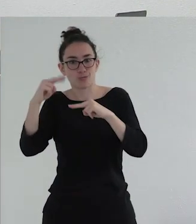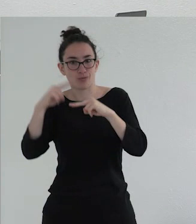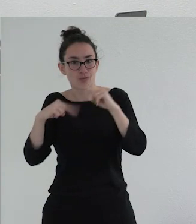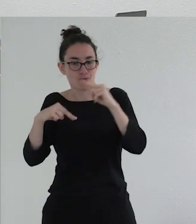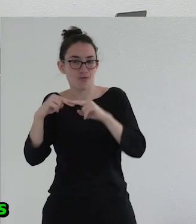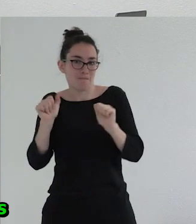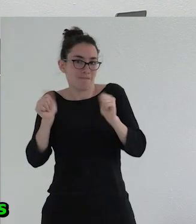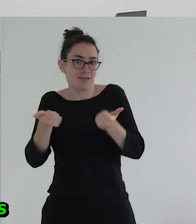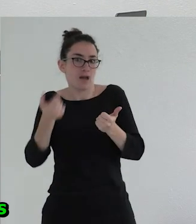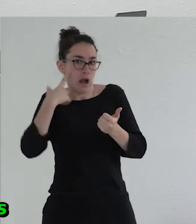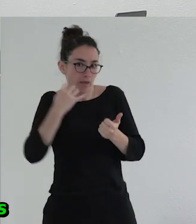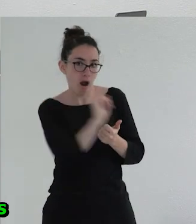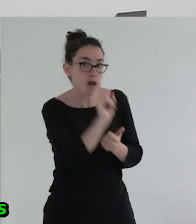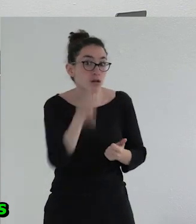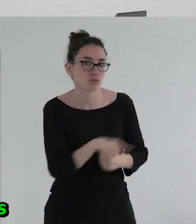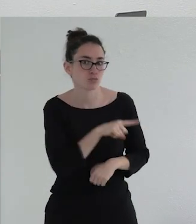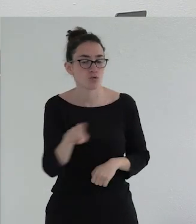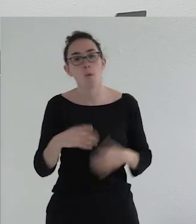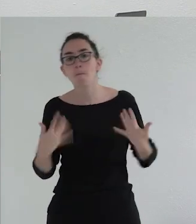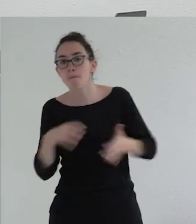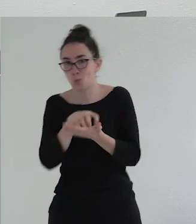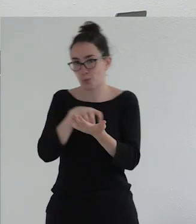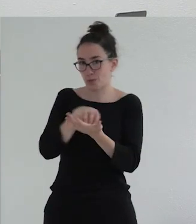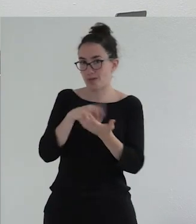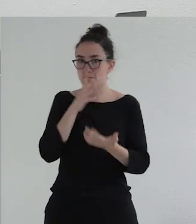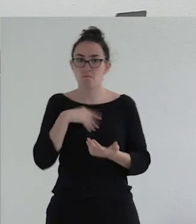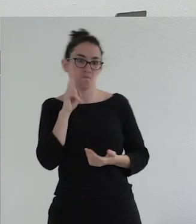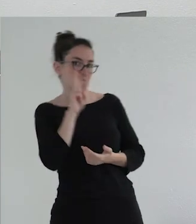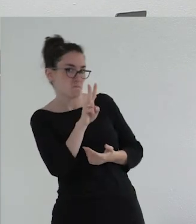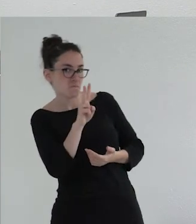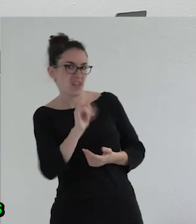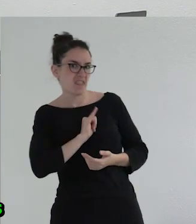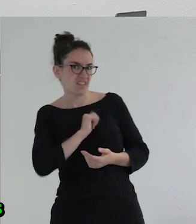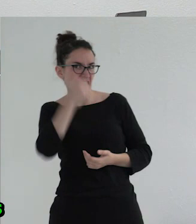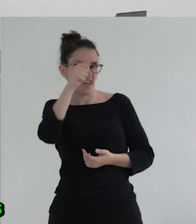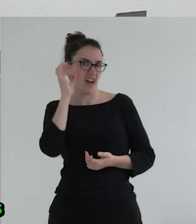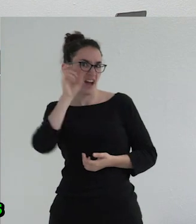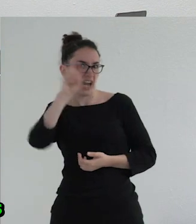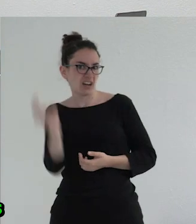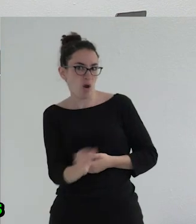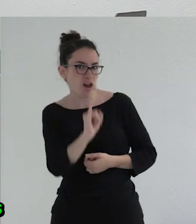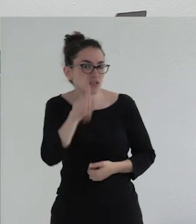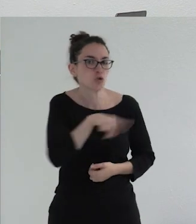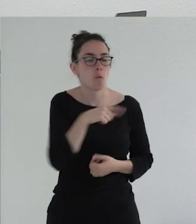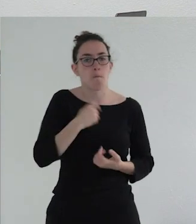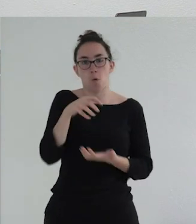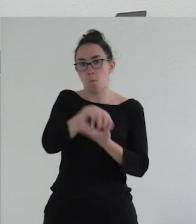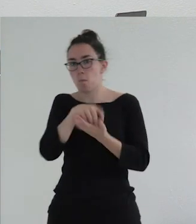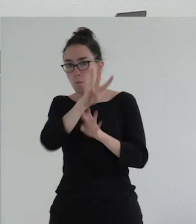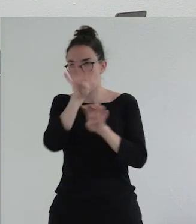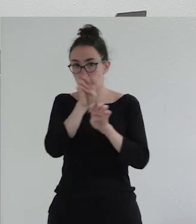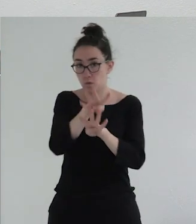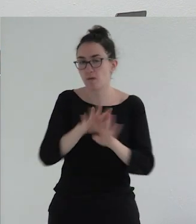sí misma. Y yo últimamente tengo serias dudas de si existe algo que es la identidad de género, no lo sé. En cualquier caso es algo a que las personas trans